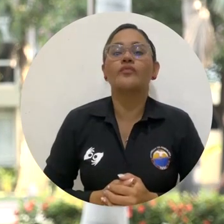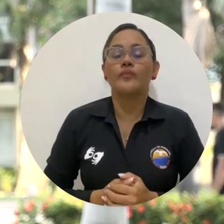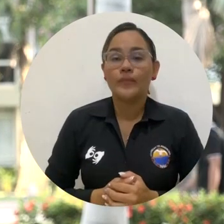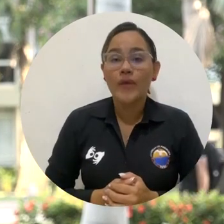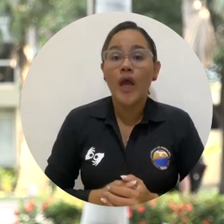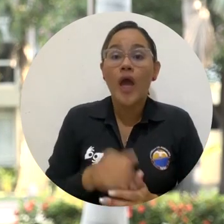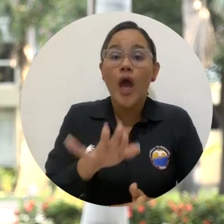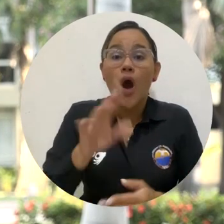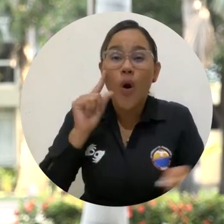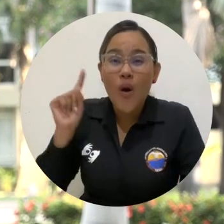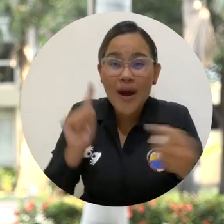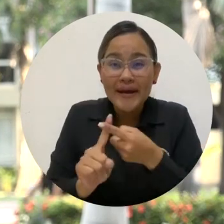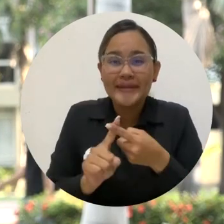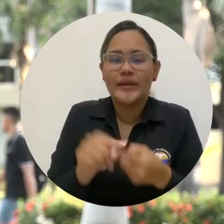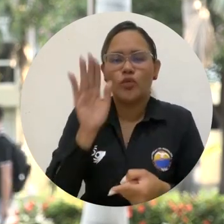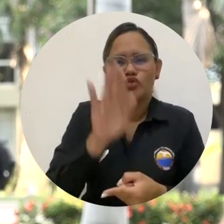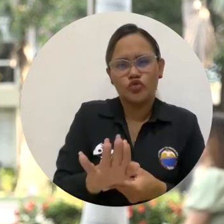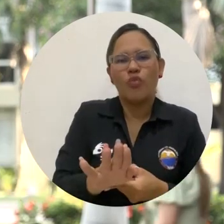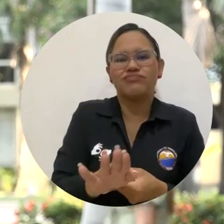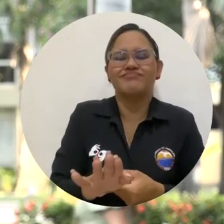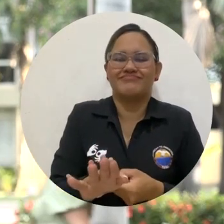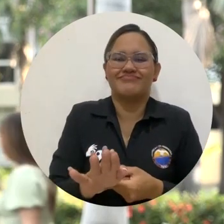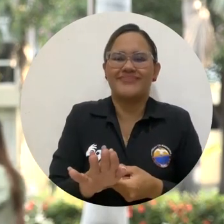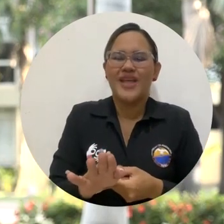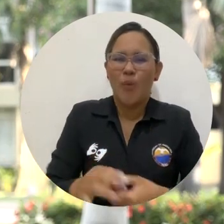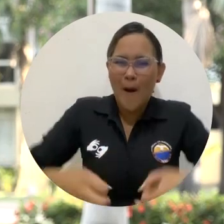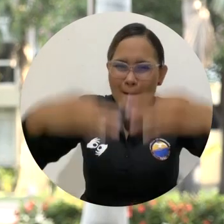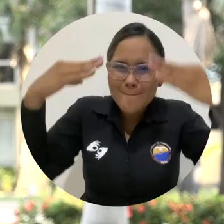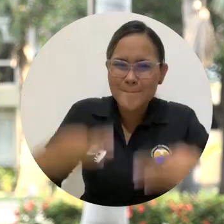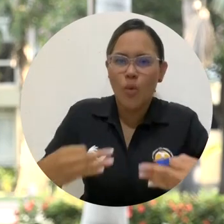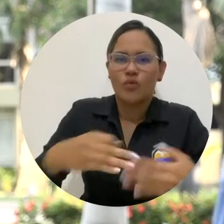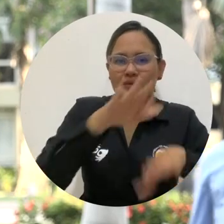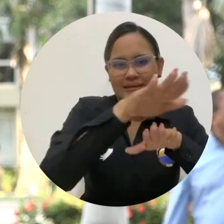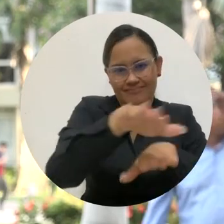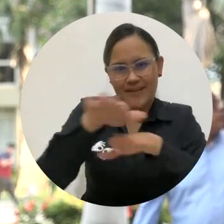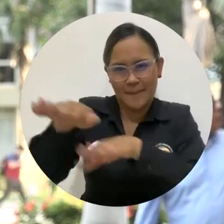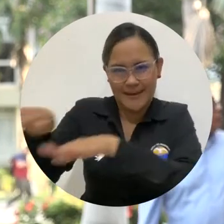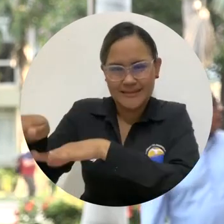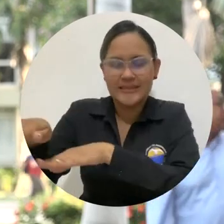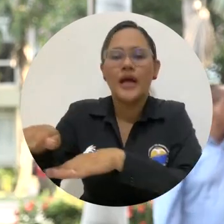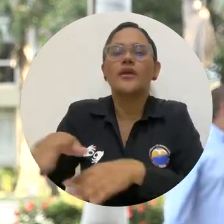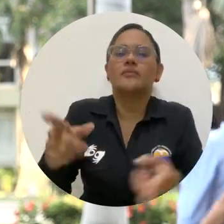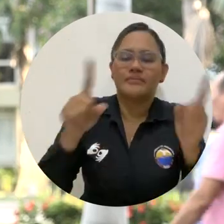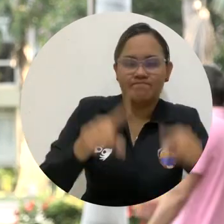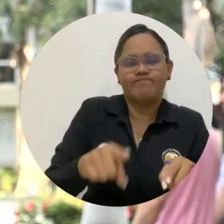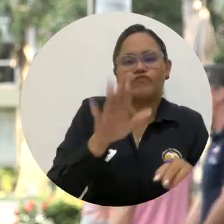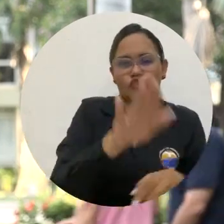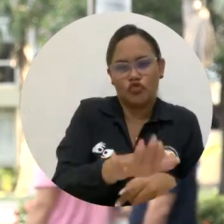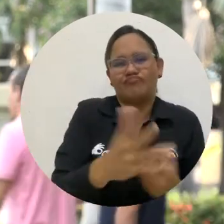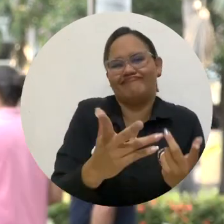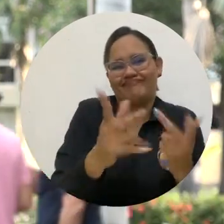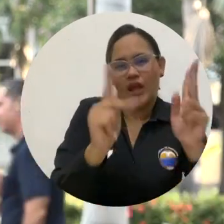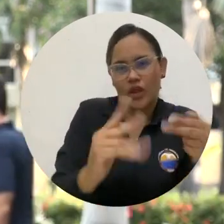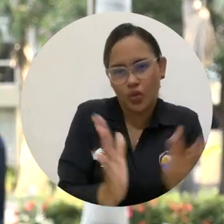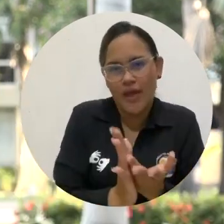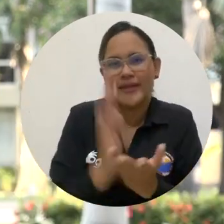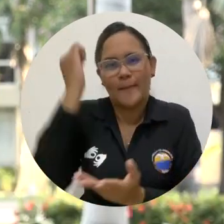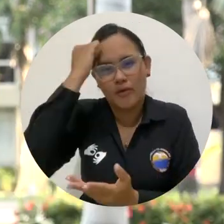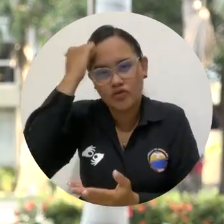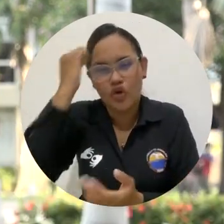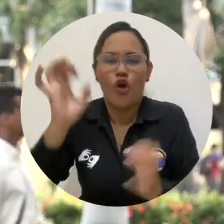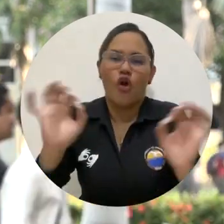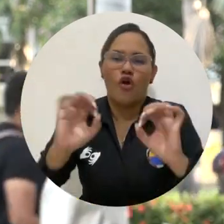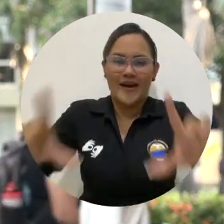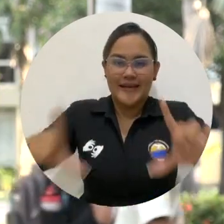Universidad de Magdalena para garantizar la participación democrática y representatividad de los estudiantes,